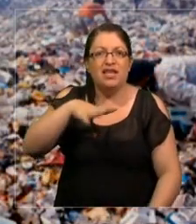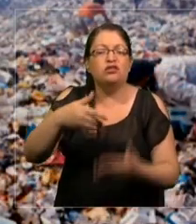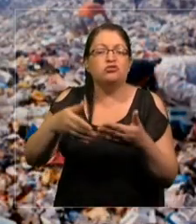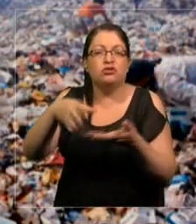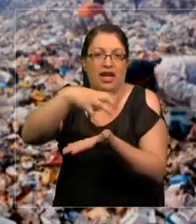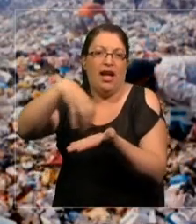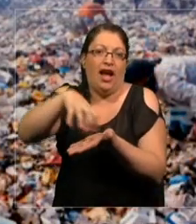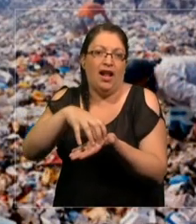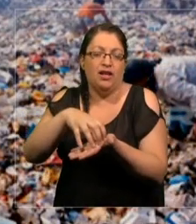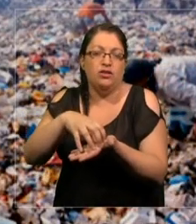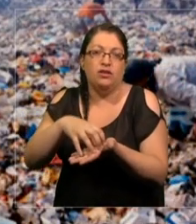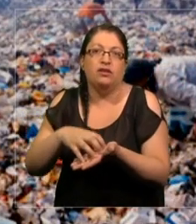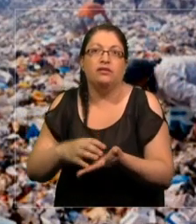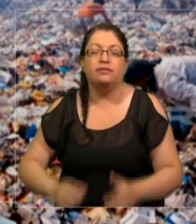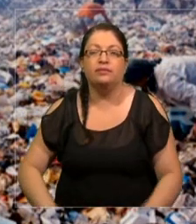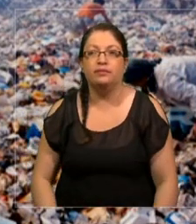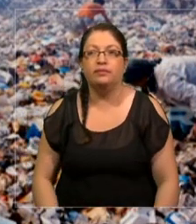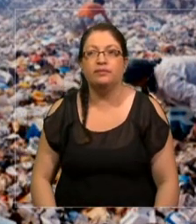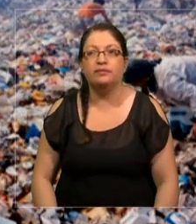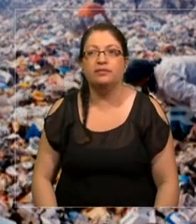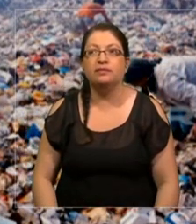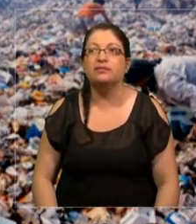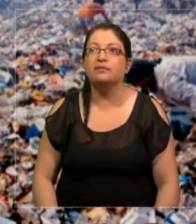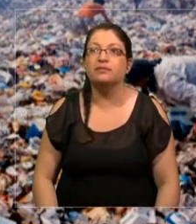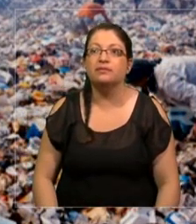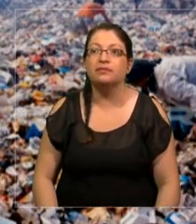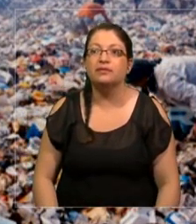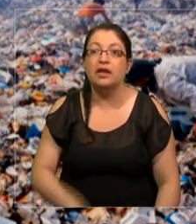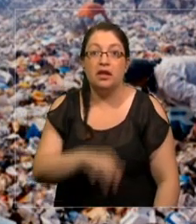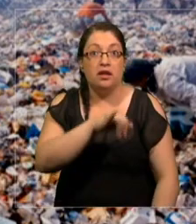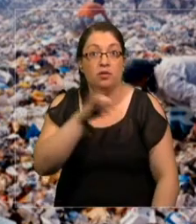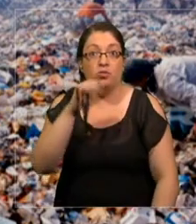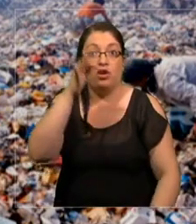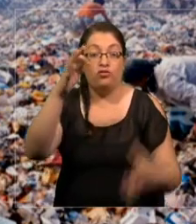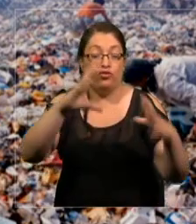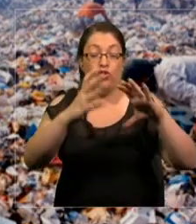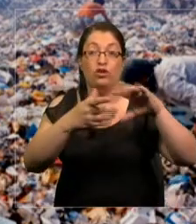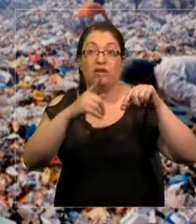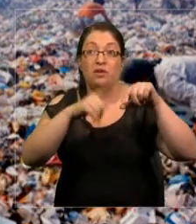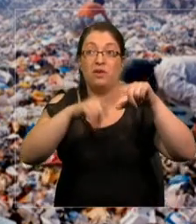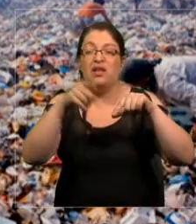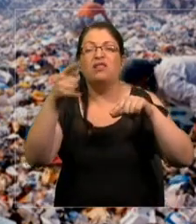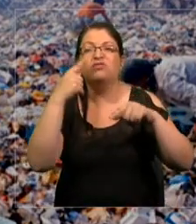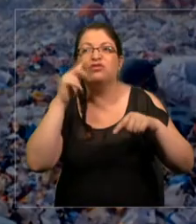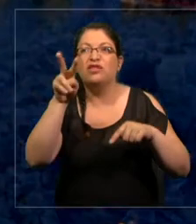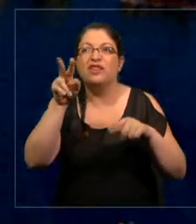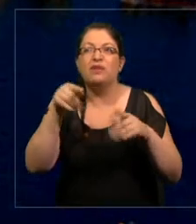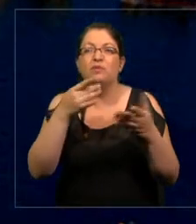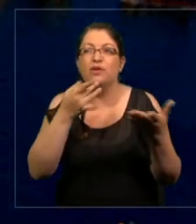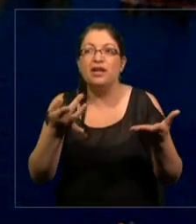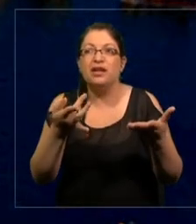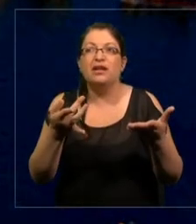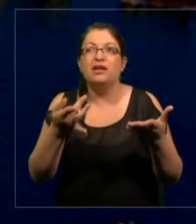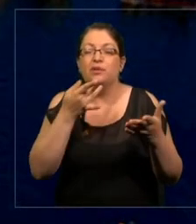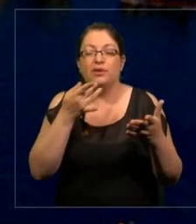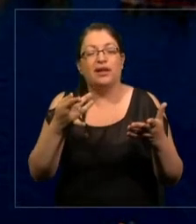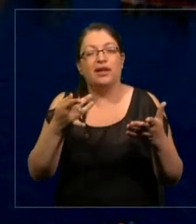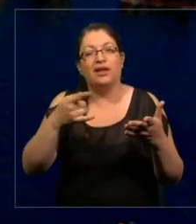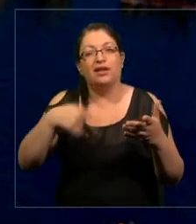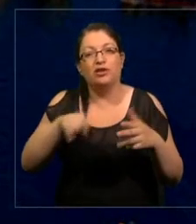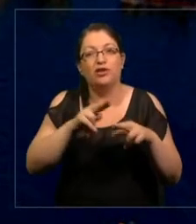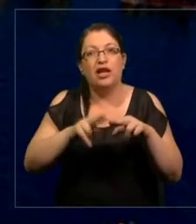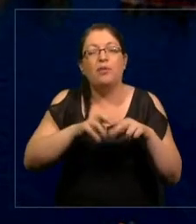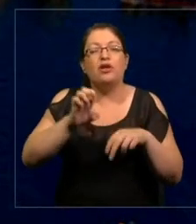Ahora, así se verá el planeta en el futuro debido a esta producción asociada a esta